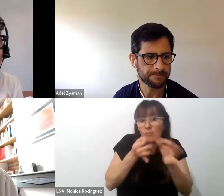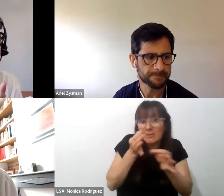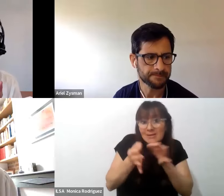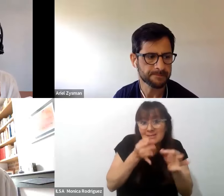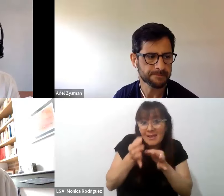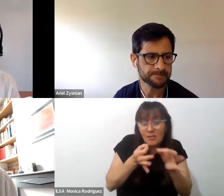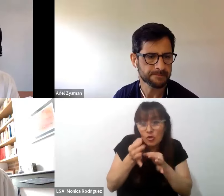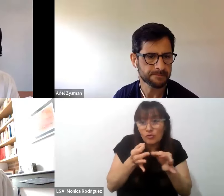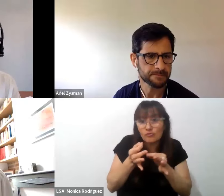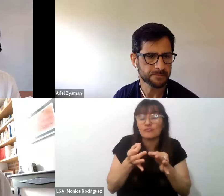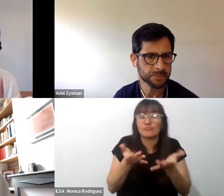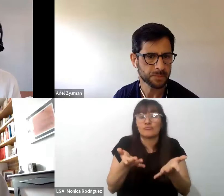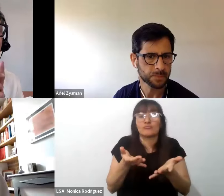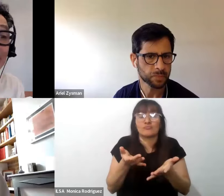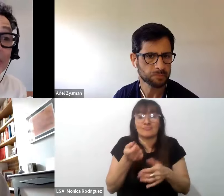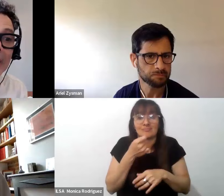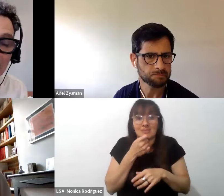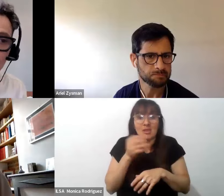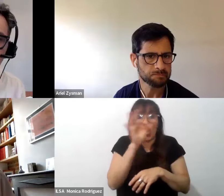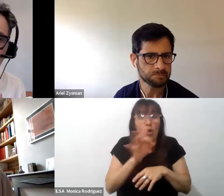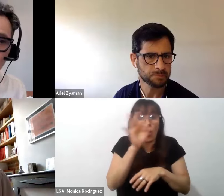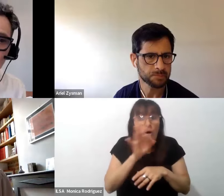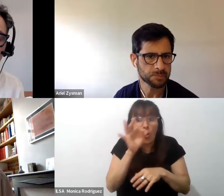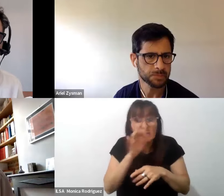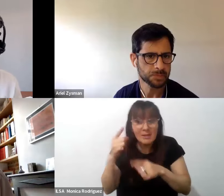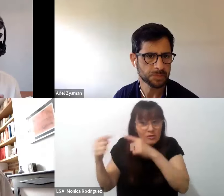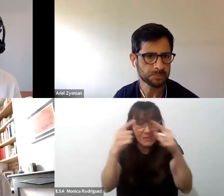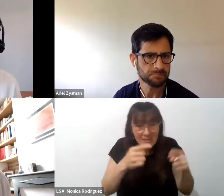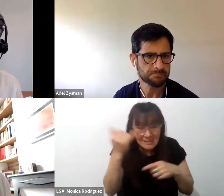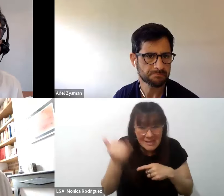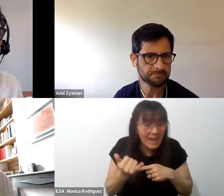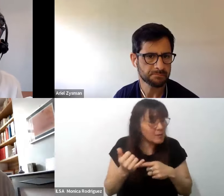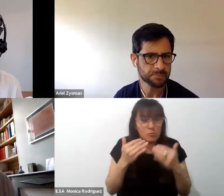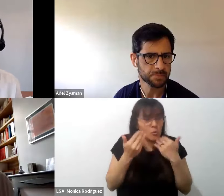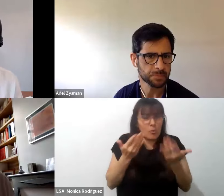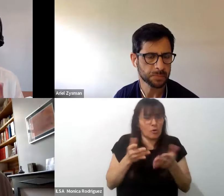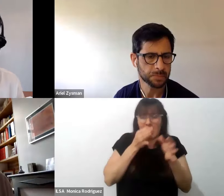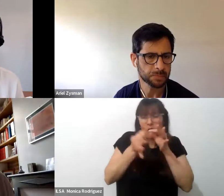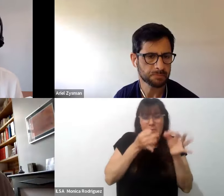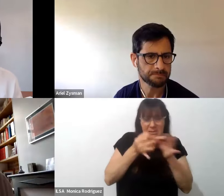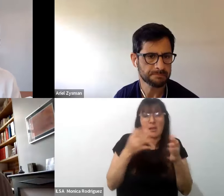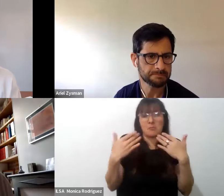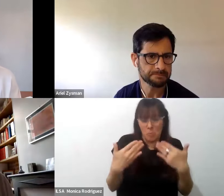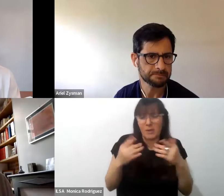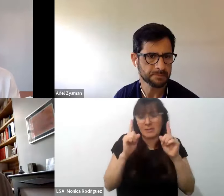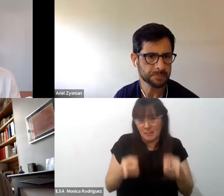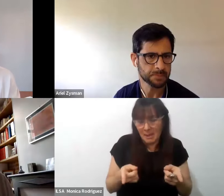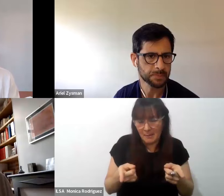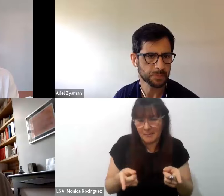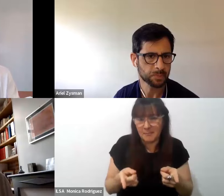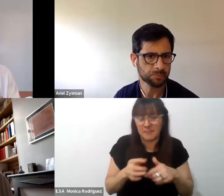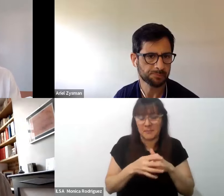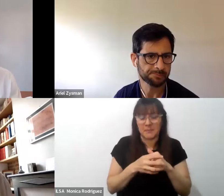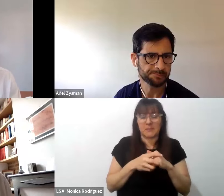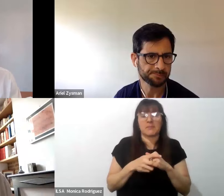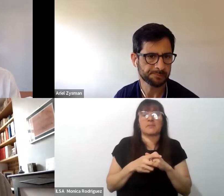diferencia hace posible la conversación no solamente lo mismo sino la